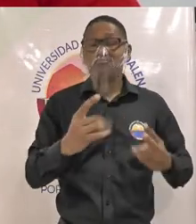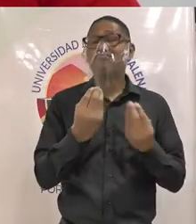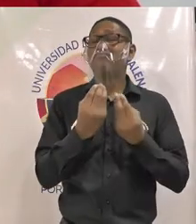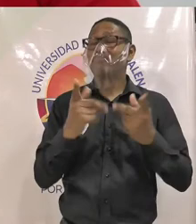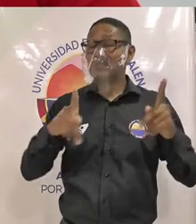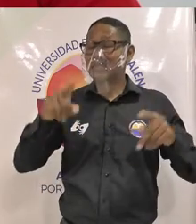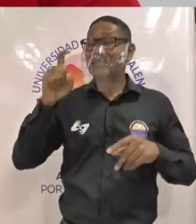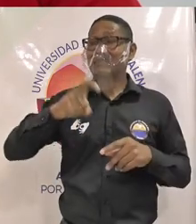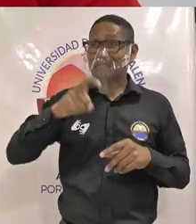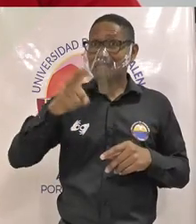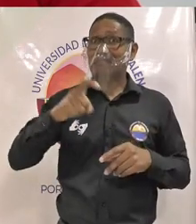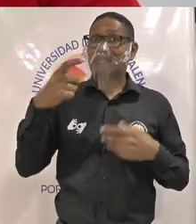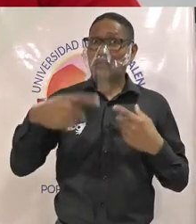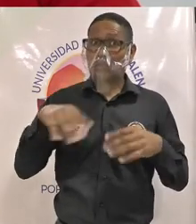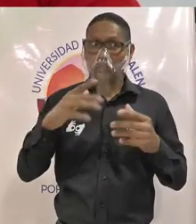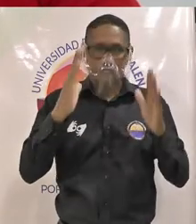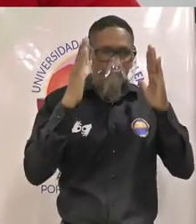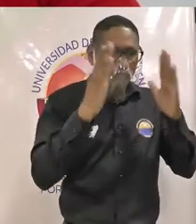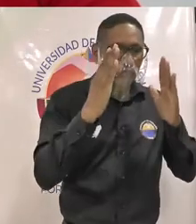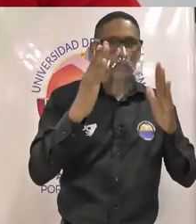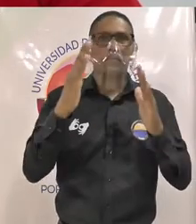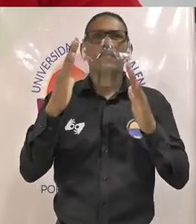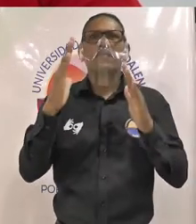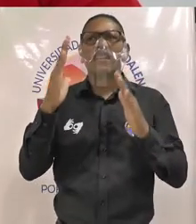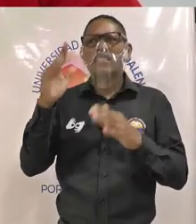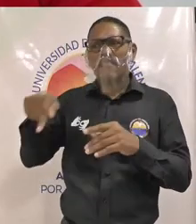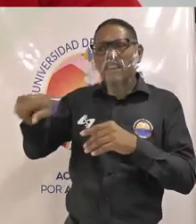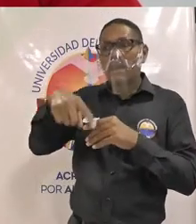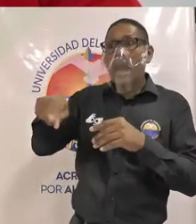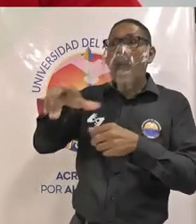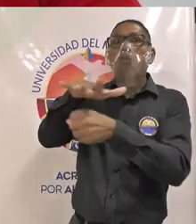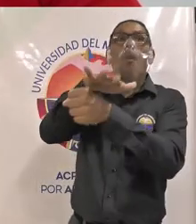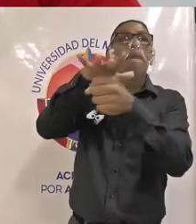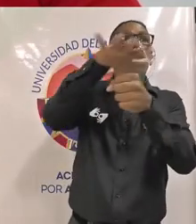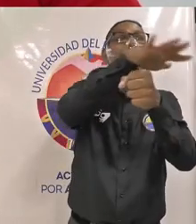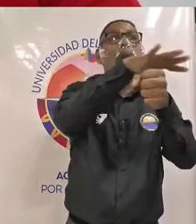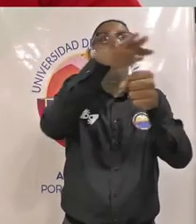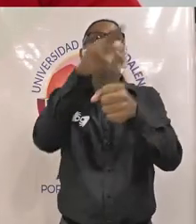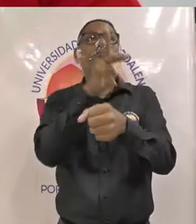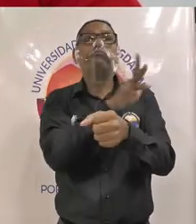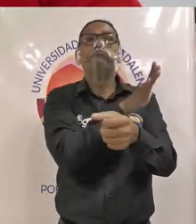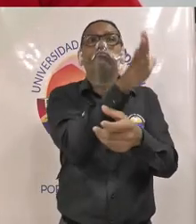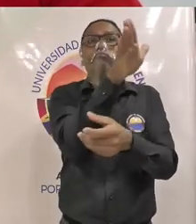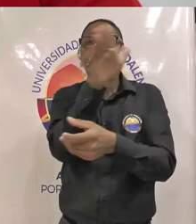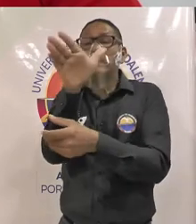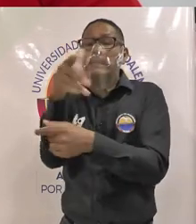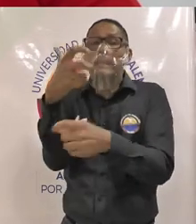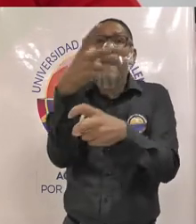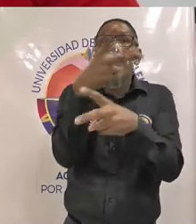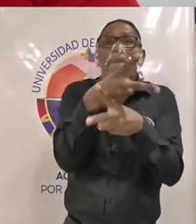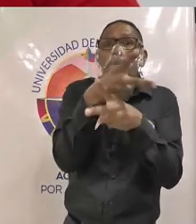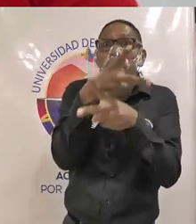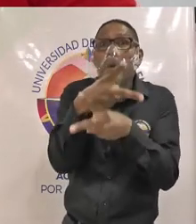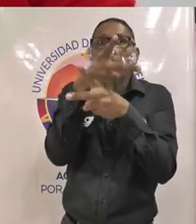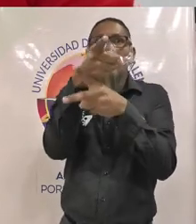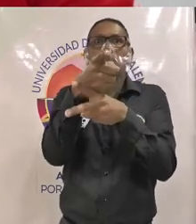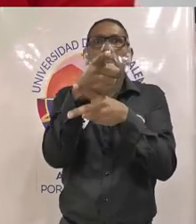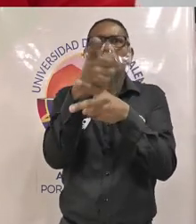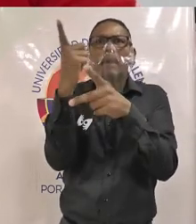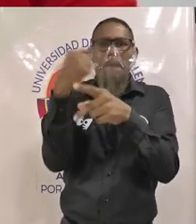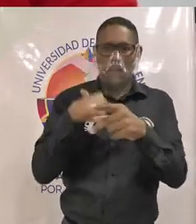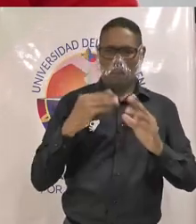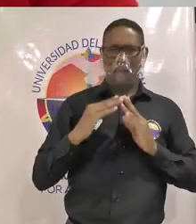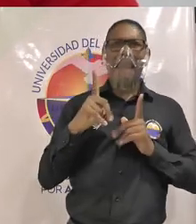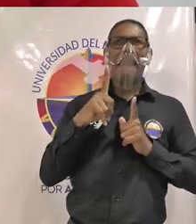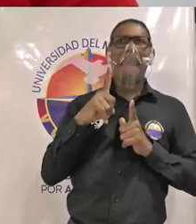toca muchas veces llegar a barrios peligrosos a barrios de pronto que están y se encuentran lejanos de sus